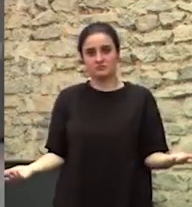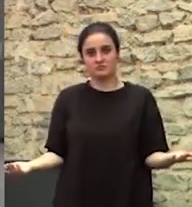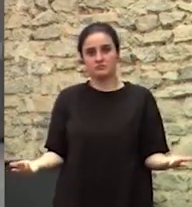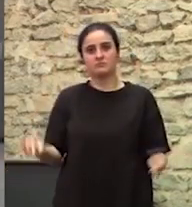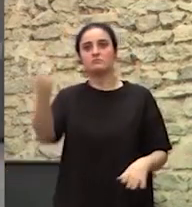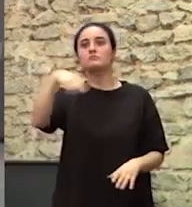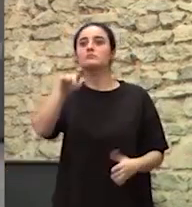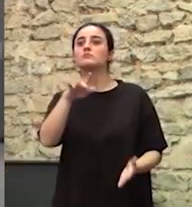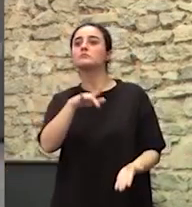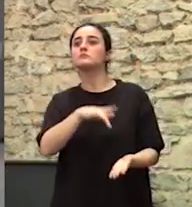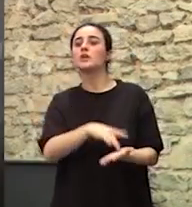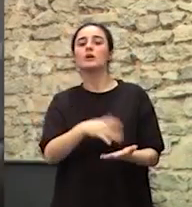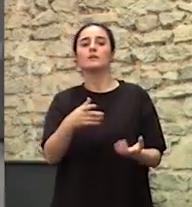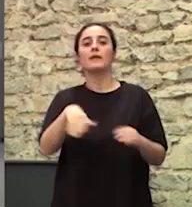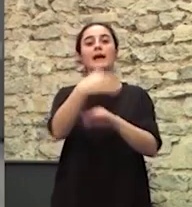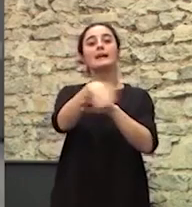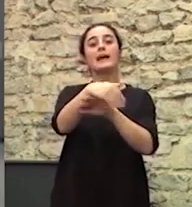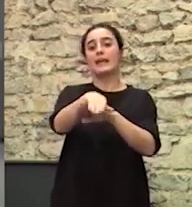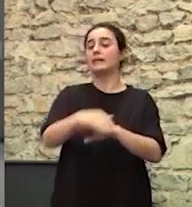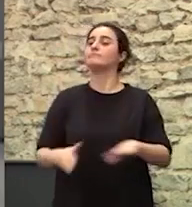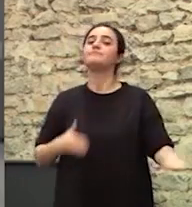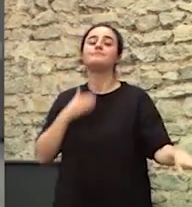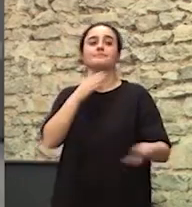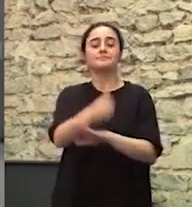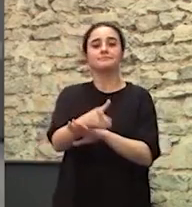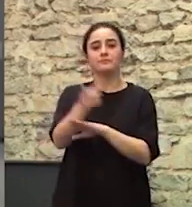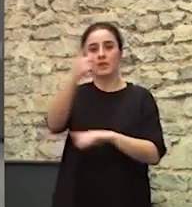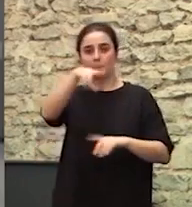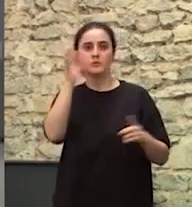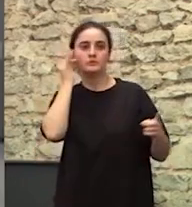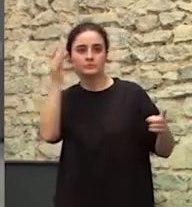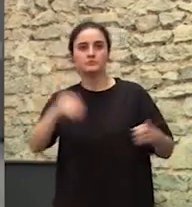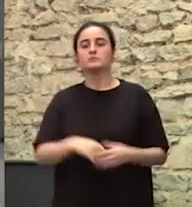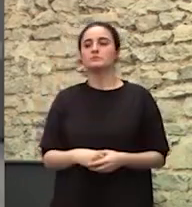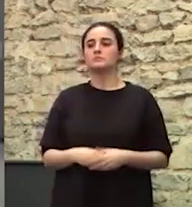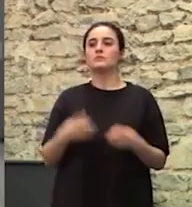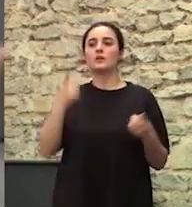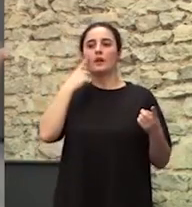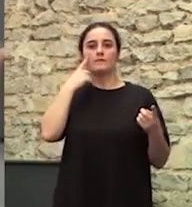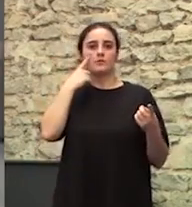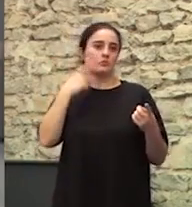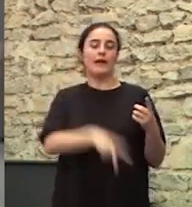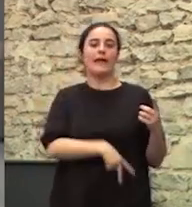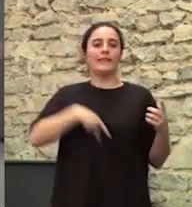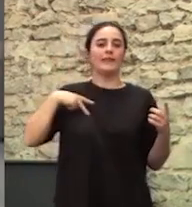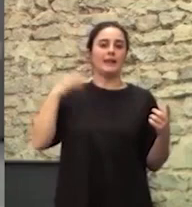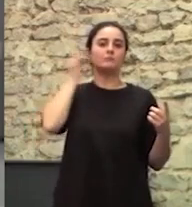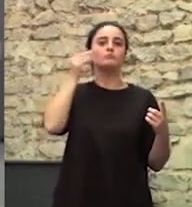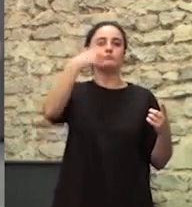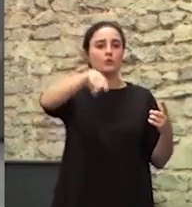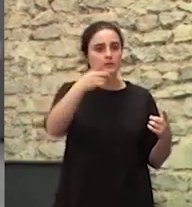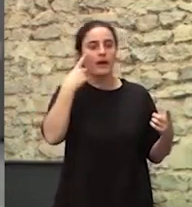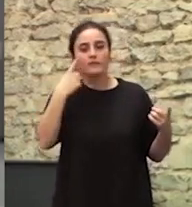cuando miráis a Cuando salís a la calle Vosotras Vale, entenderme la generalidad Ya os he dicho